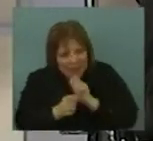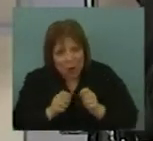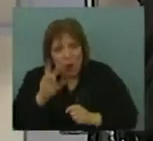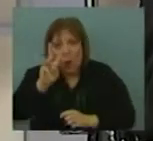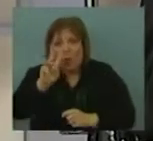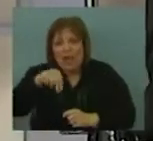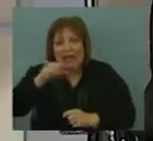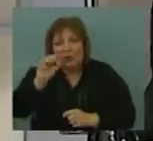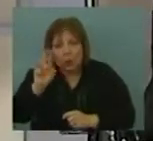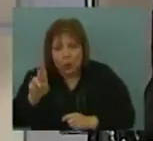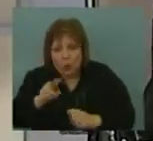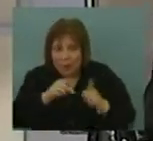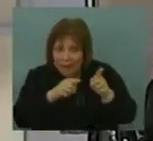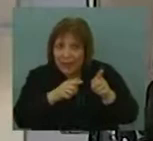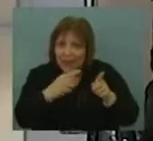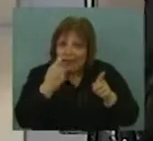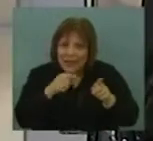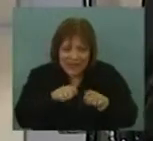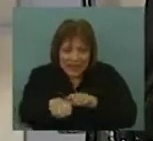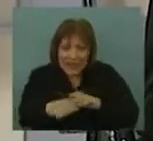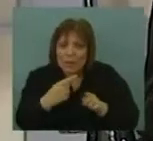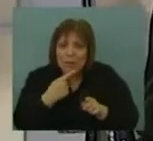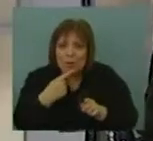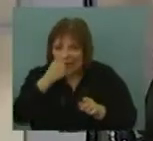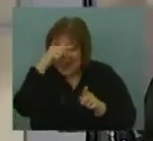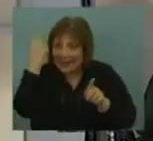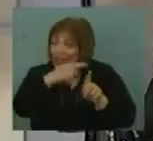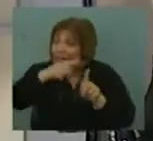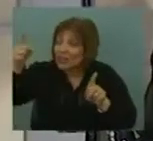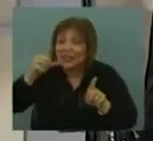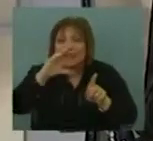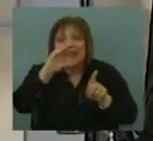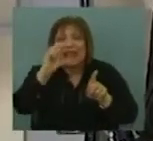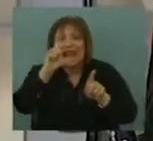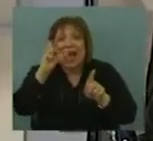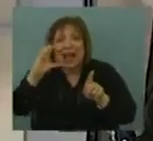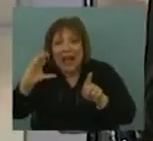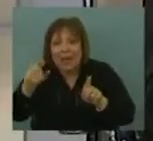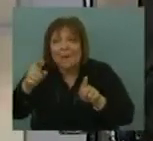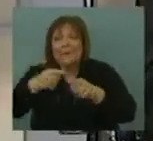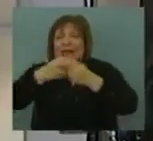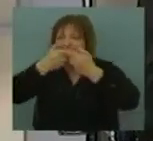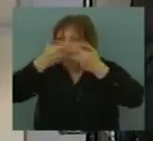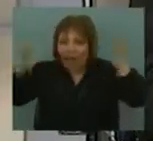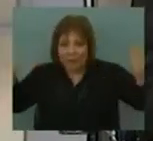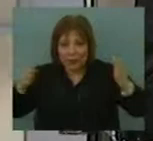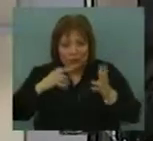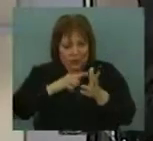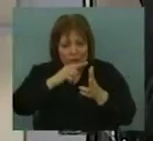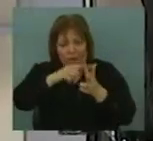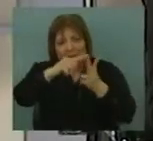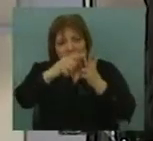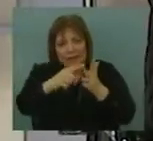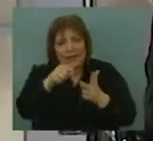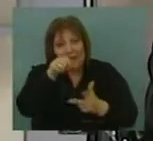nos significa un escenario inmediato de política internacional, y la CELAC como el escenario más amplio. Es decir, todo esto son condiciones para